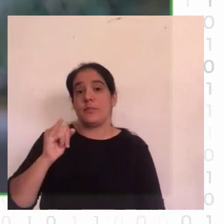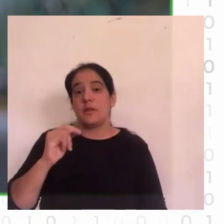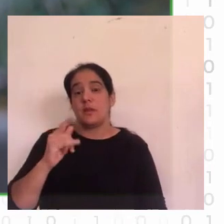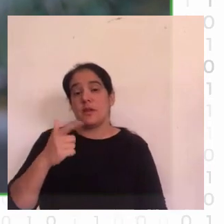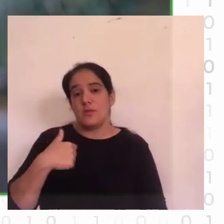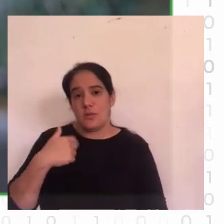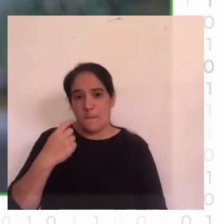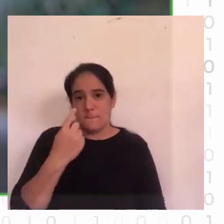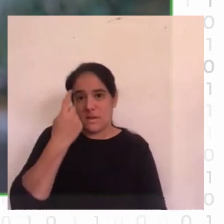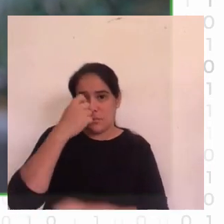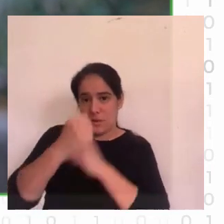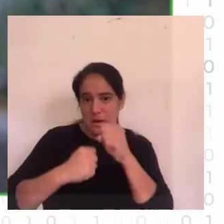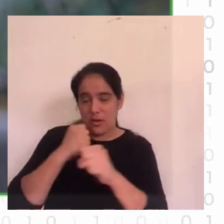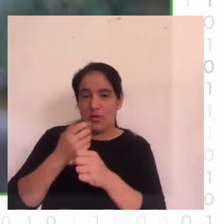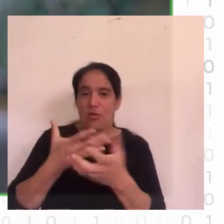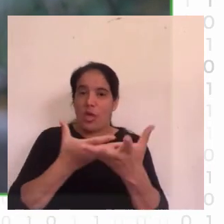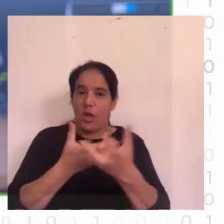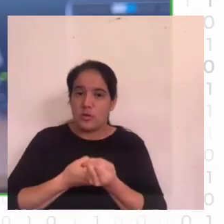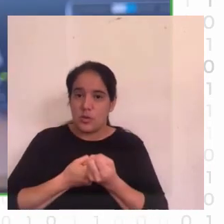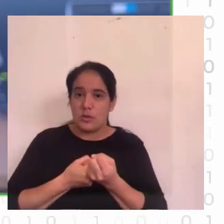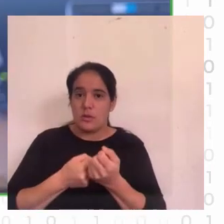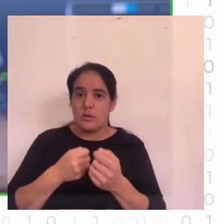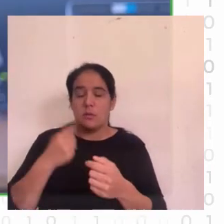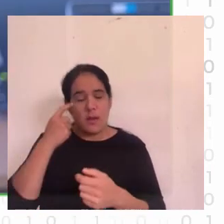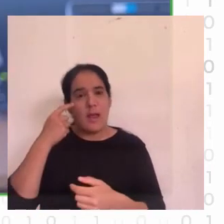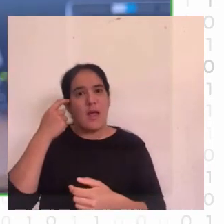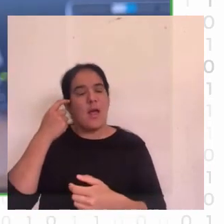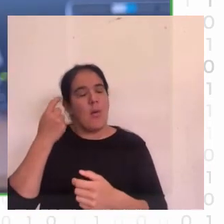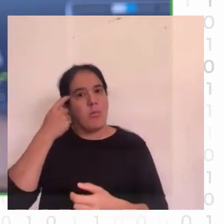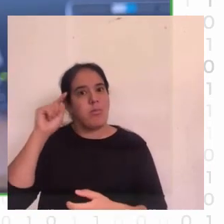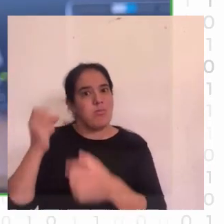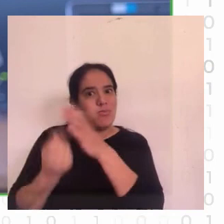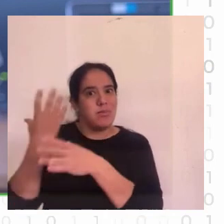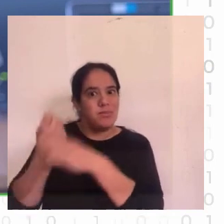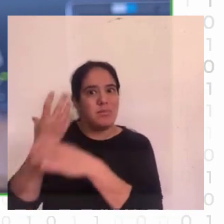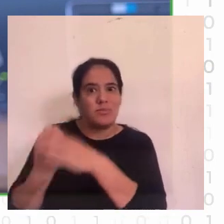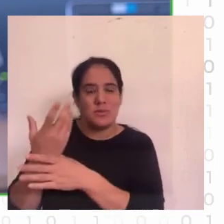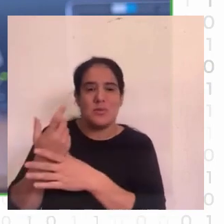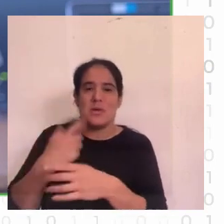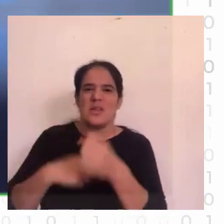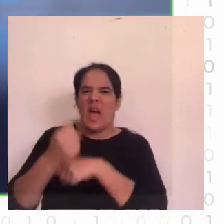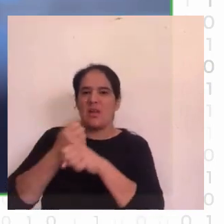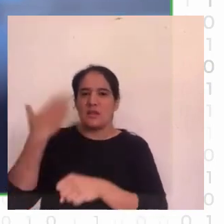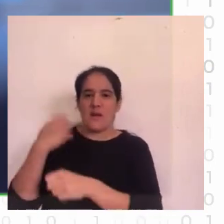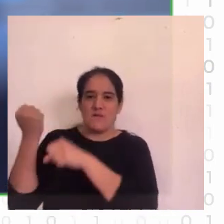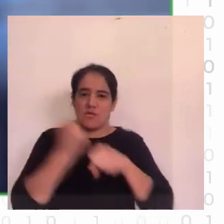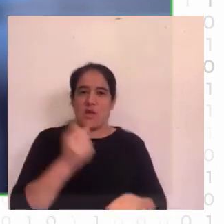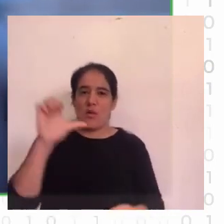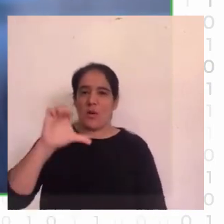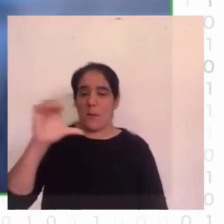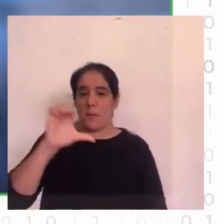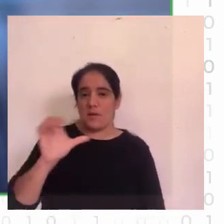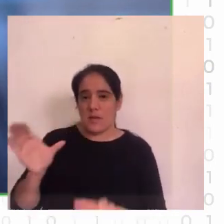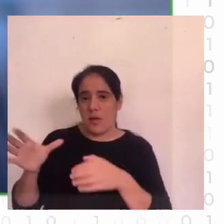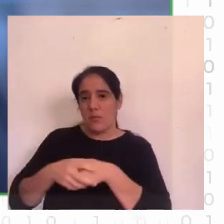de ayuda para seguir creando Hace un par de años pude fundar una empresa junto con otros colegas Vinculada